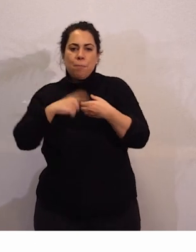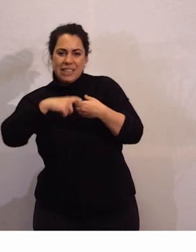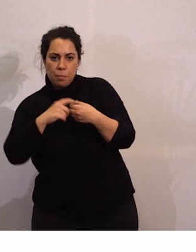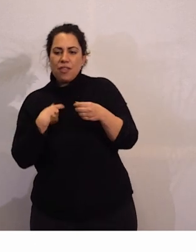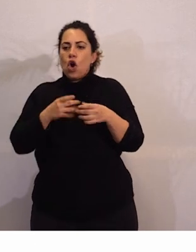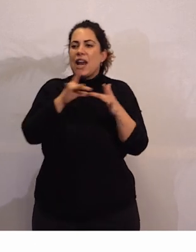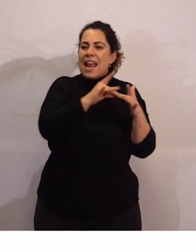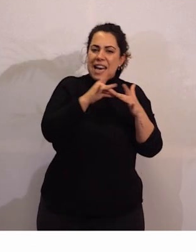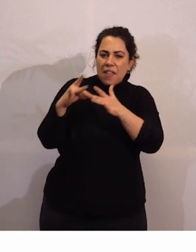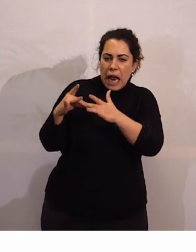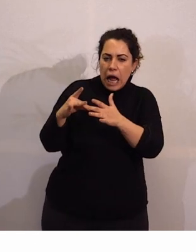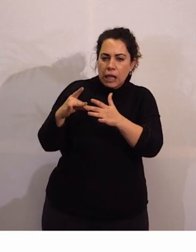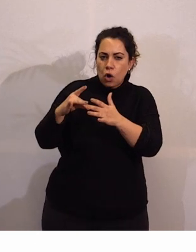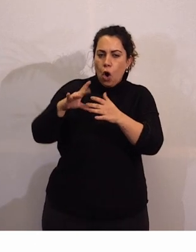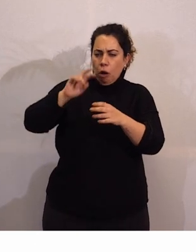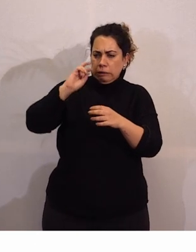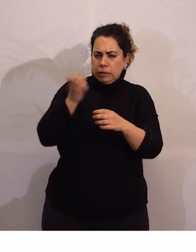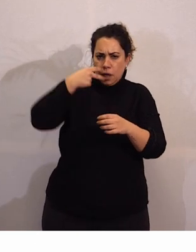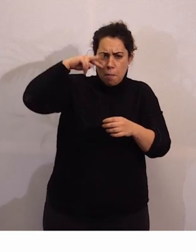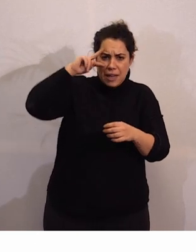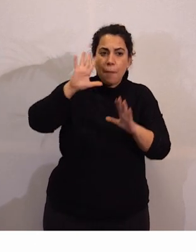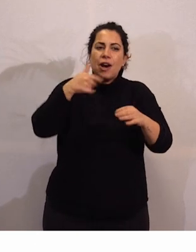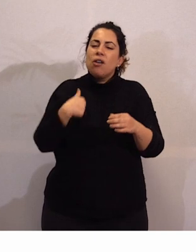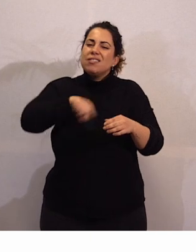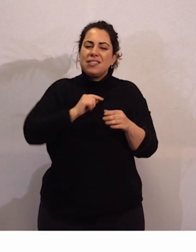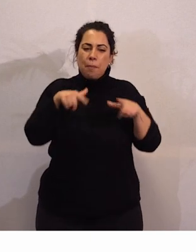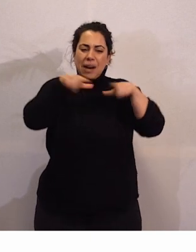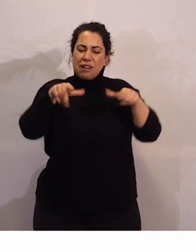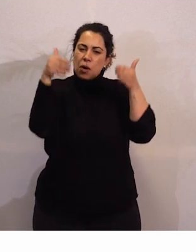liderazgo, pero no solo nos queremos centrar en la plataforma,